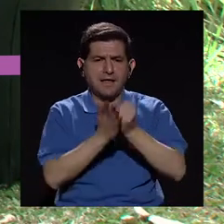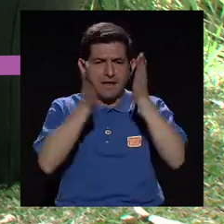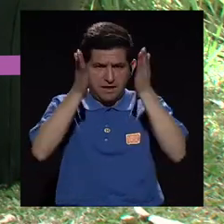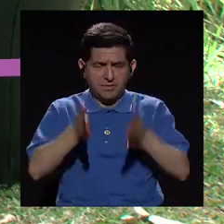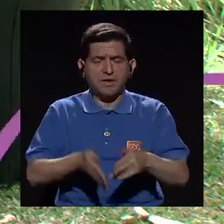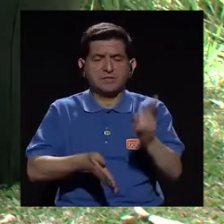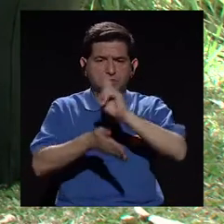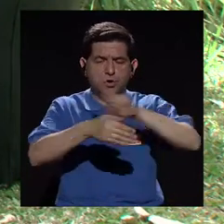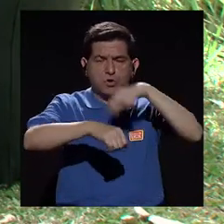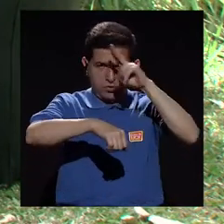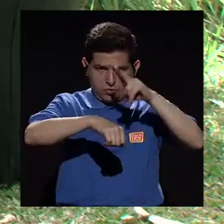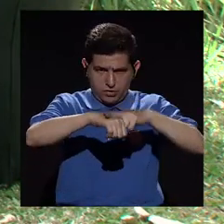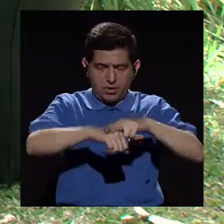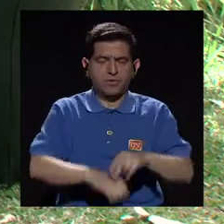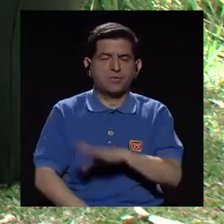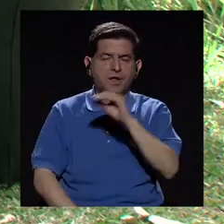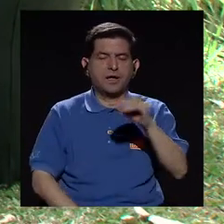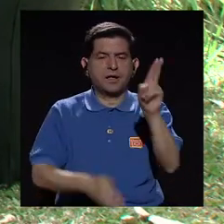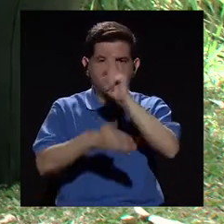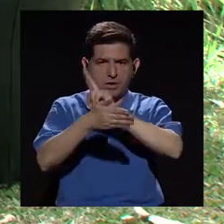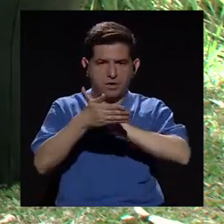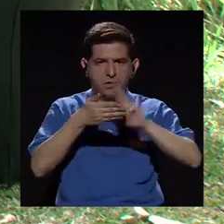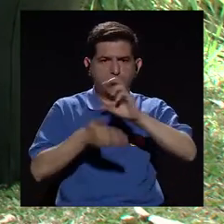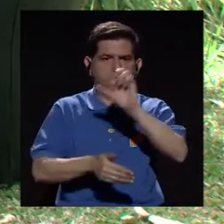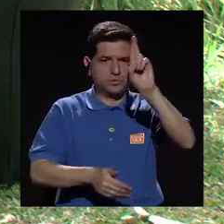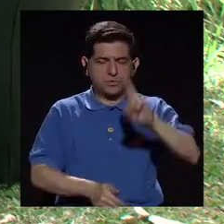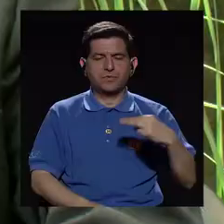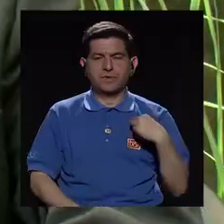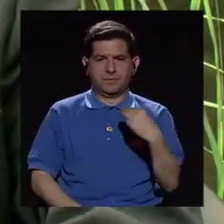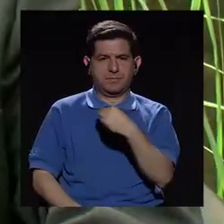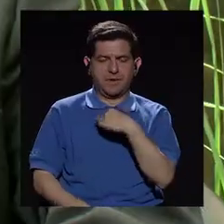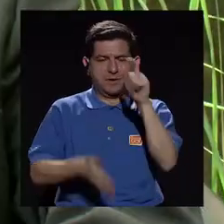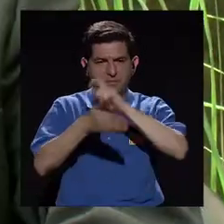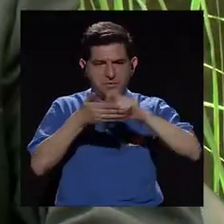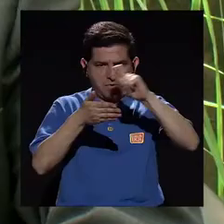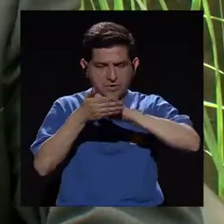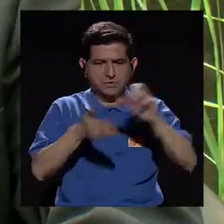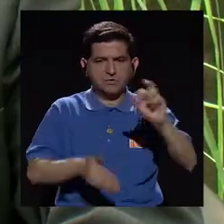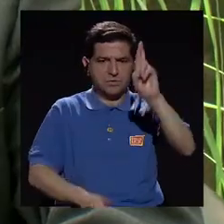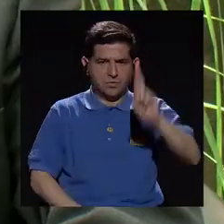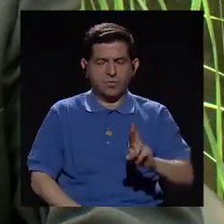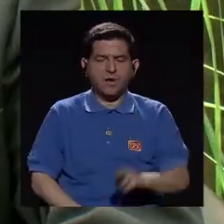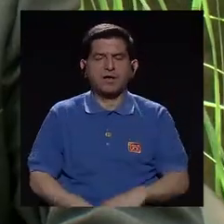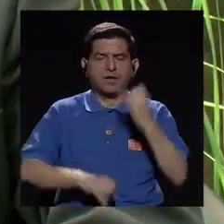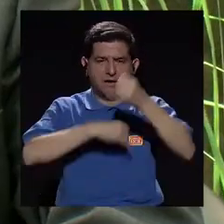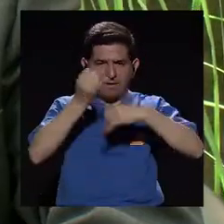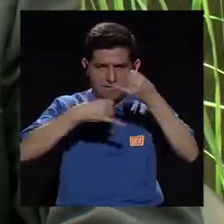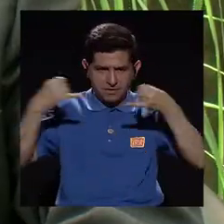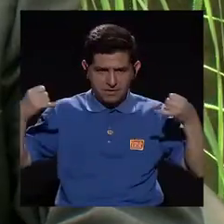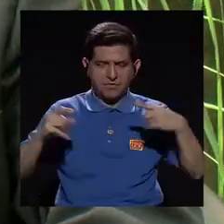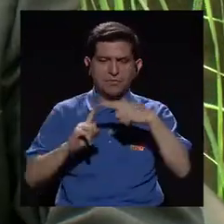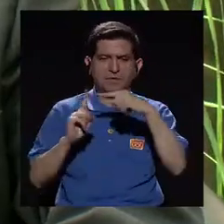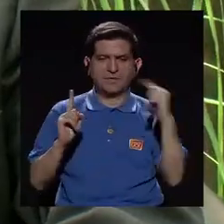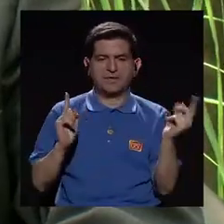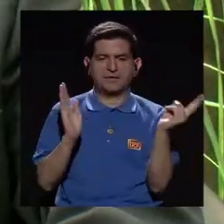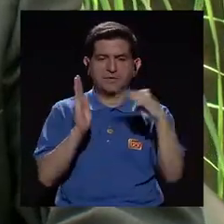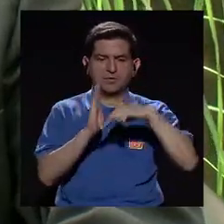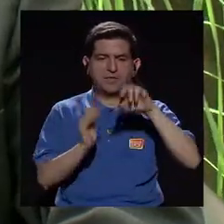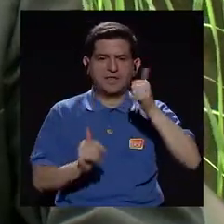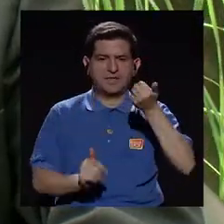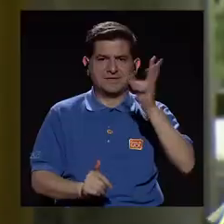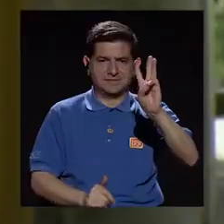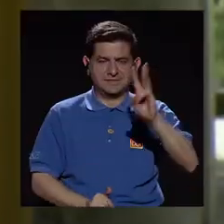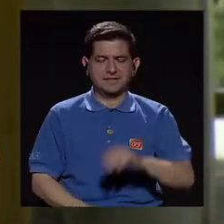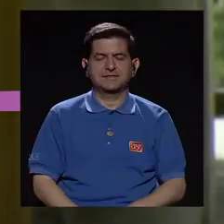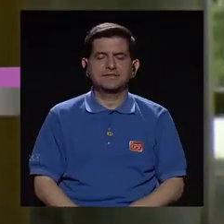como investigador en la Universidad Nacional y en la Universidad de Costa Rica y miembro de la Academia Costarricense de la Lengua desde el año 2016.